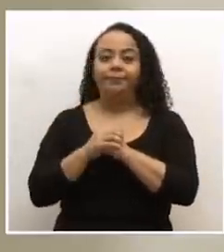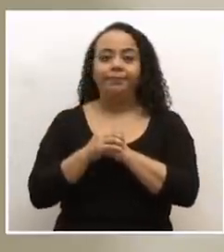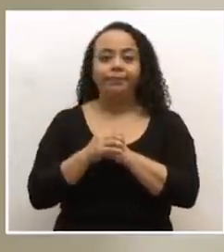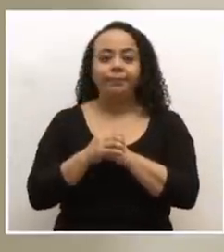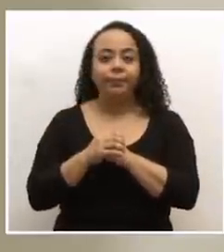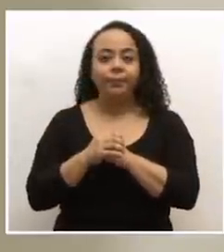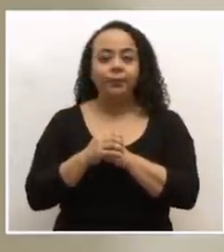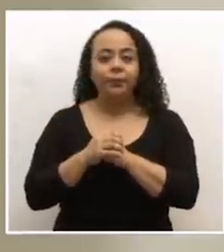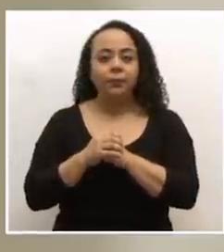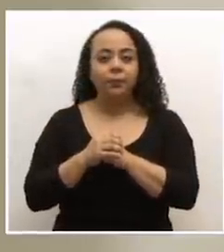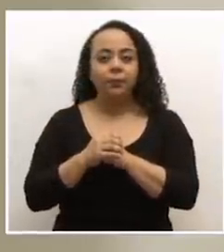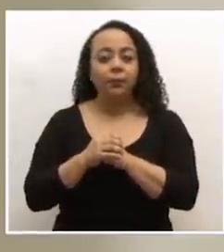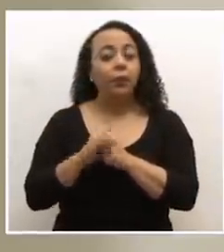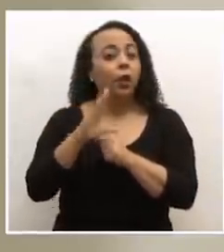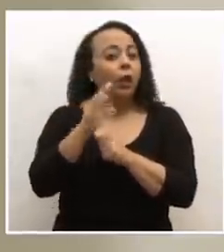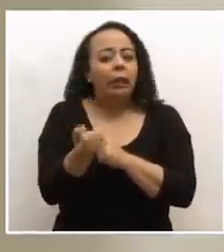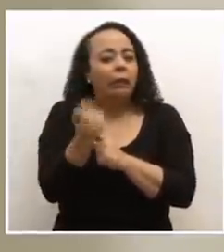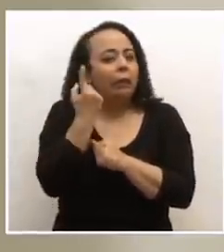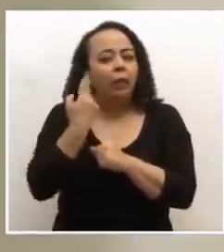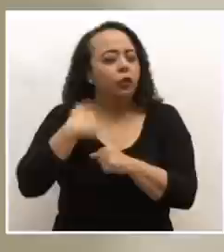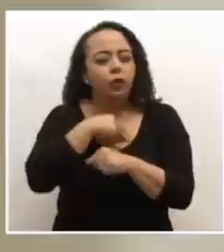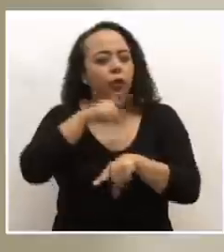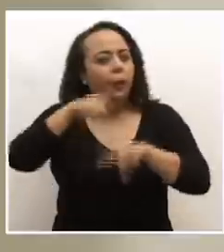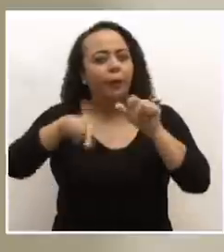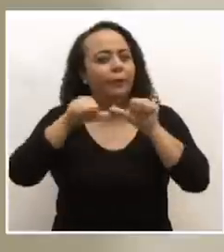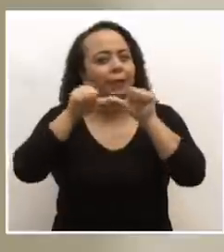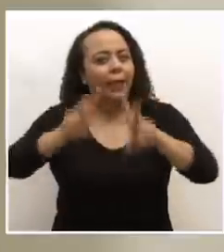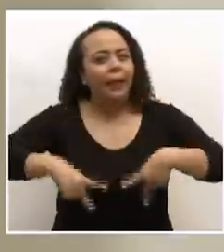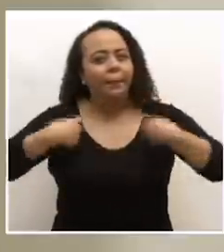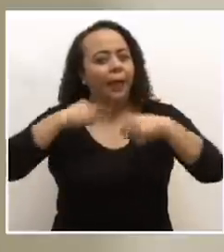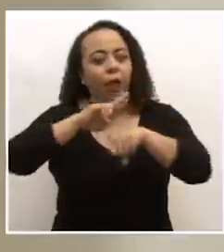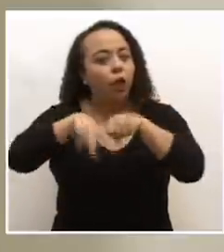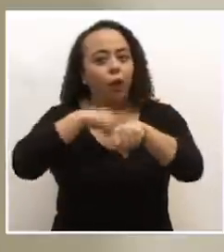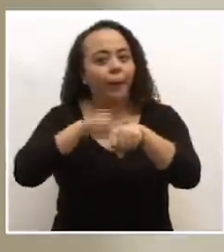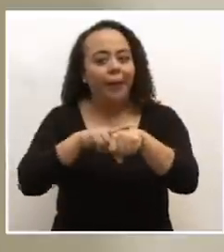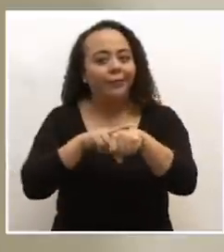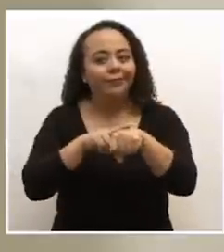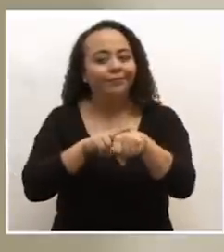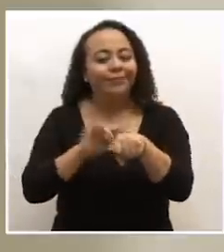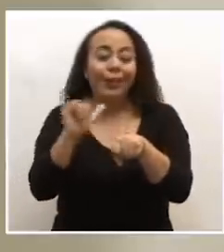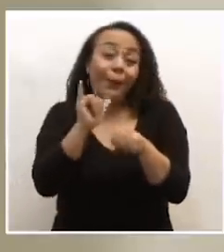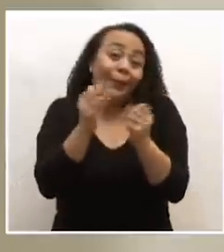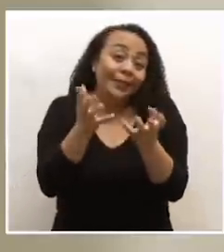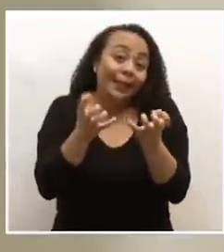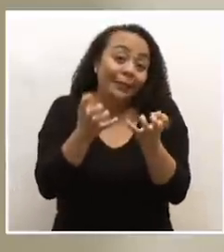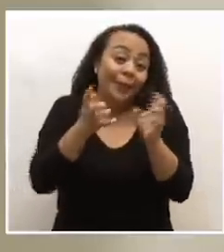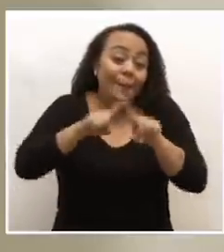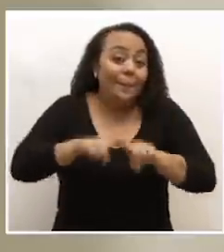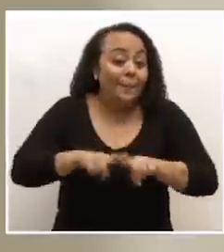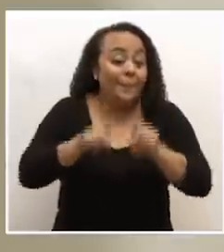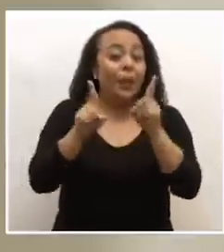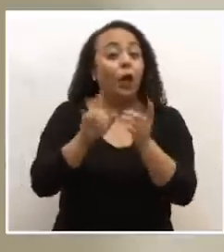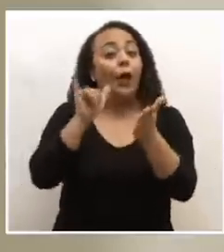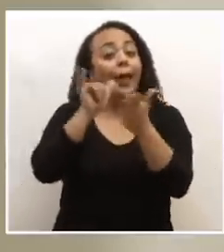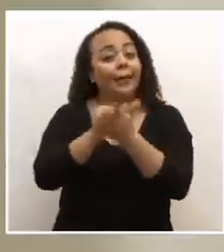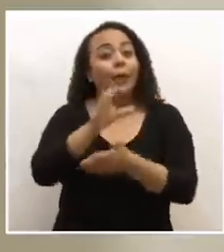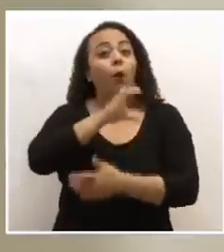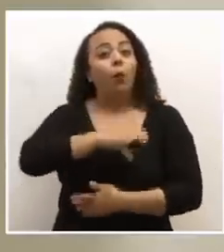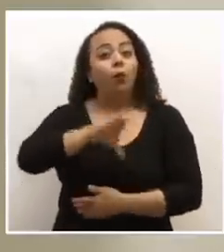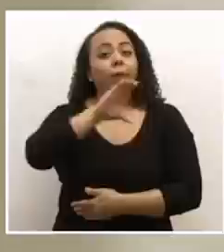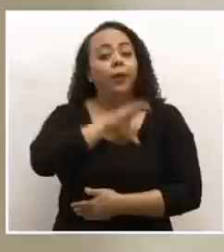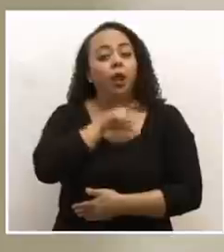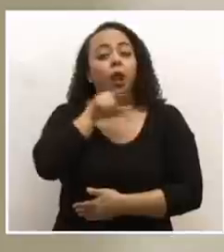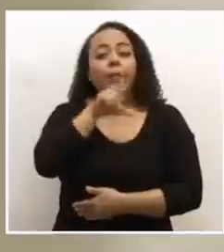entender que no podemos seguir con una vida normal totalmente como la quisiéramos, pero que ese comportamiento,